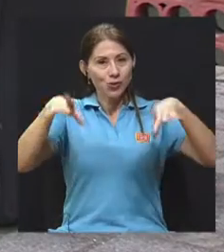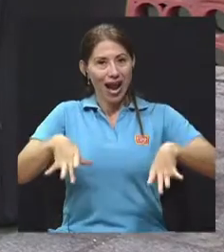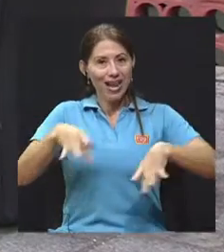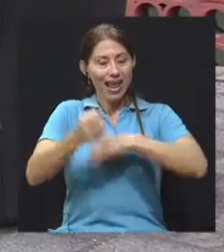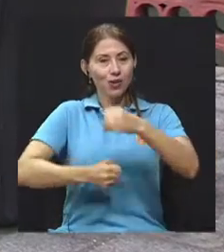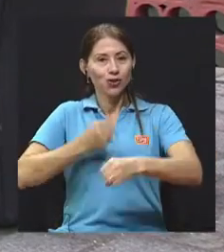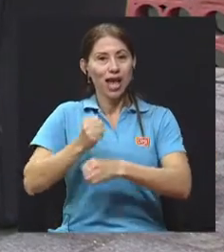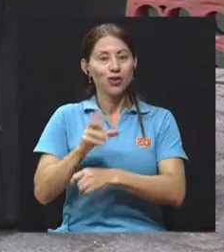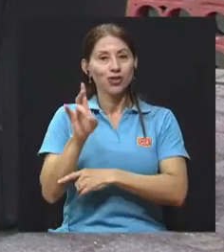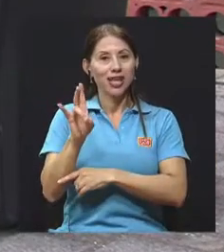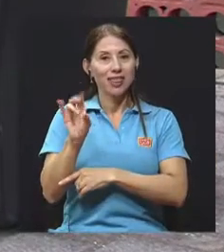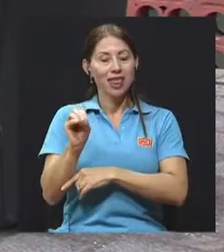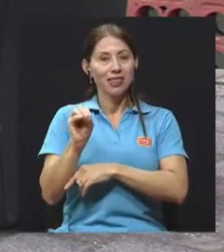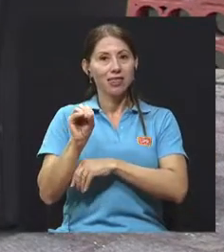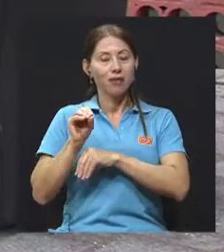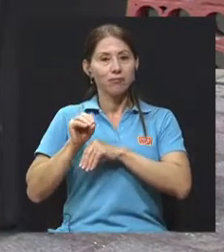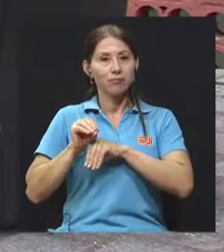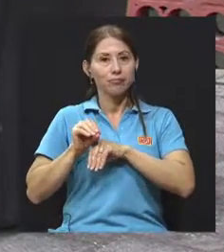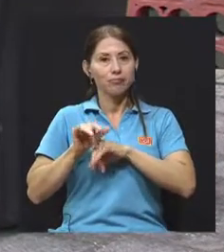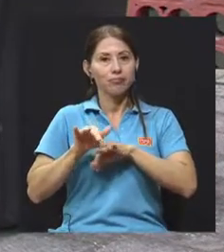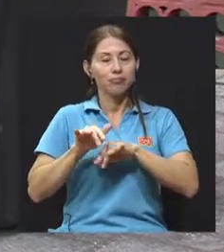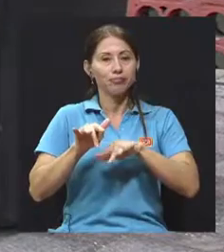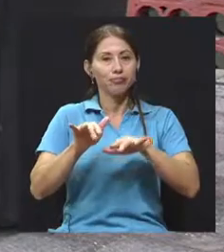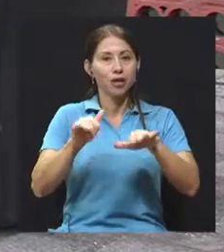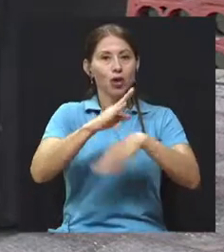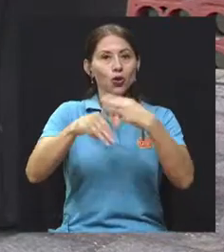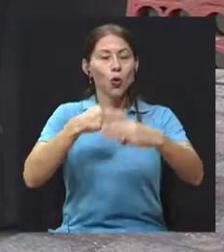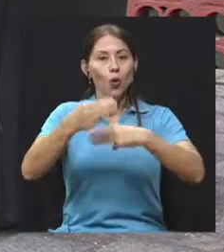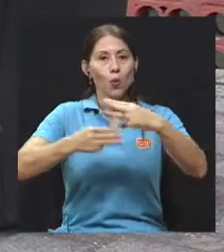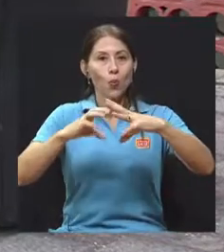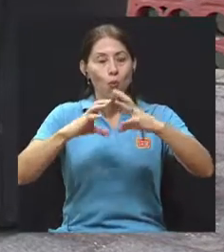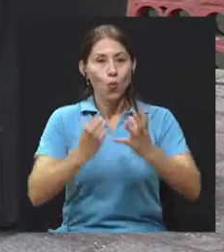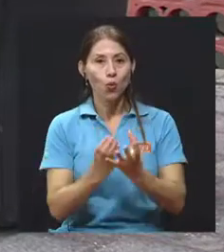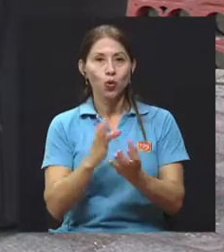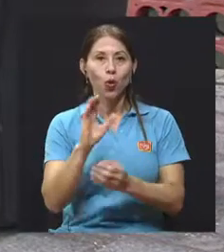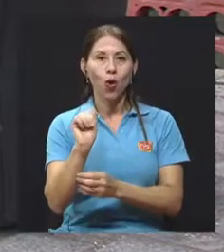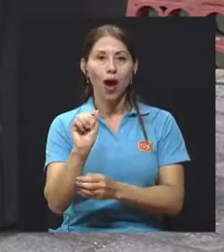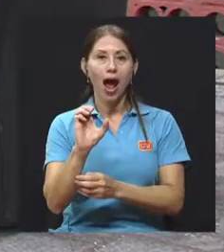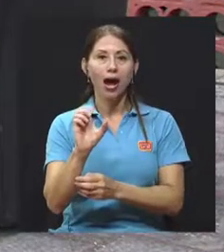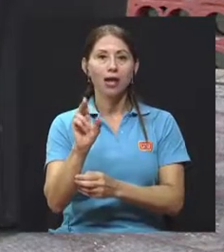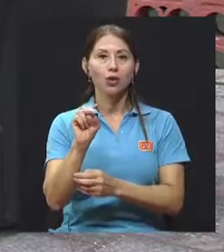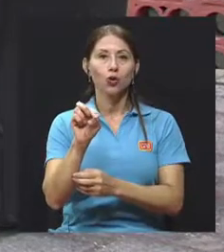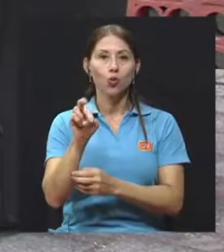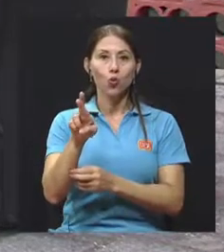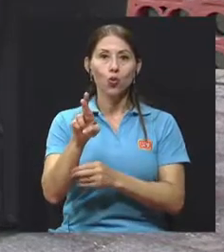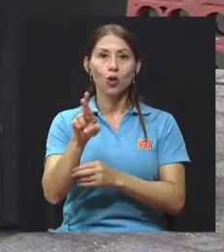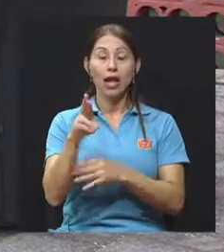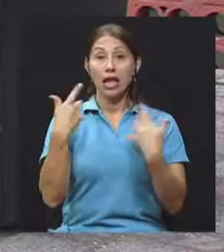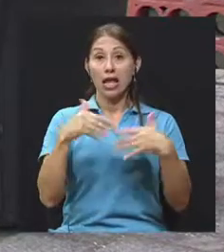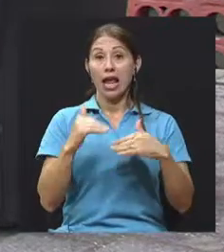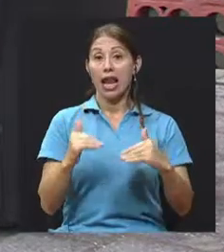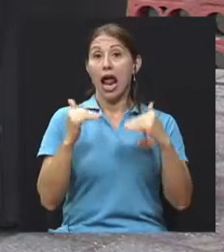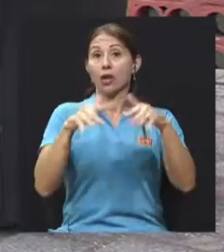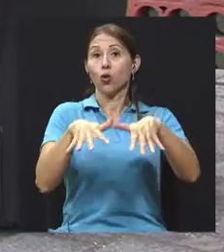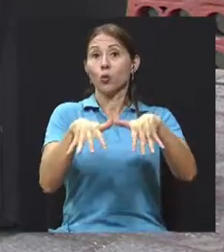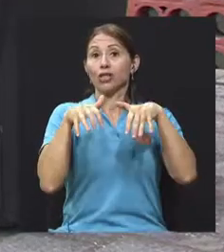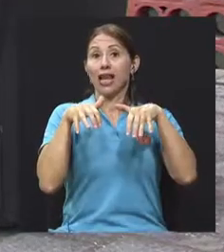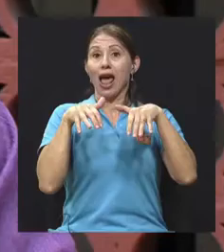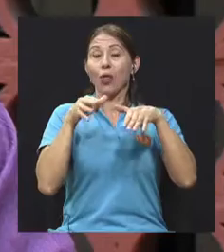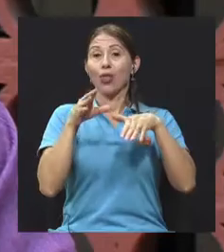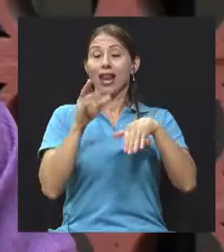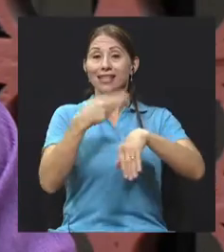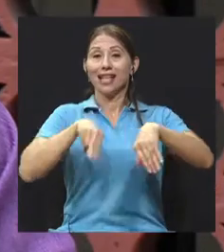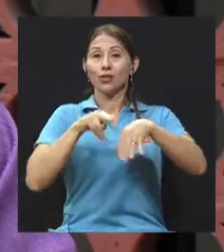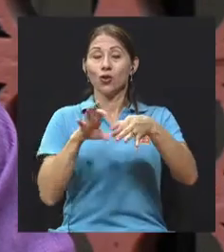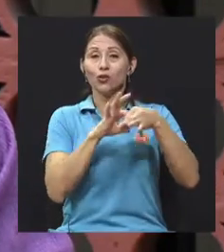y poco a poco se fue extendiendo por todo el mundo. Y el ACNUR, el Alto Comisionado de las Naciones Unidas para los Refugiados,